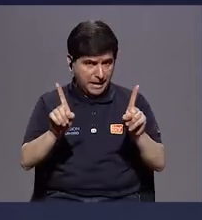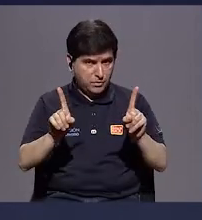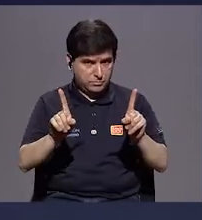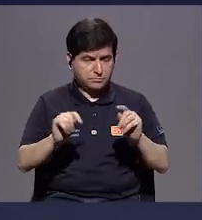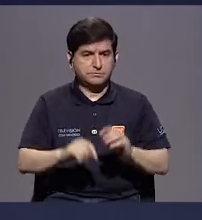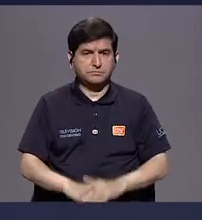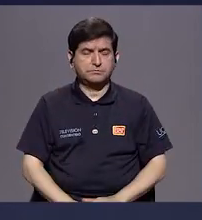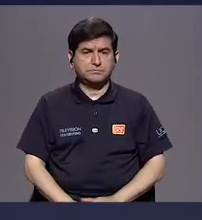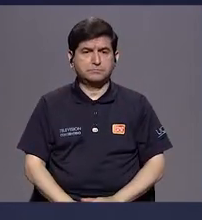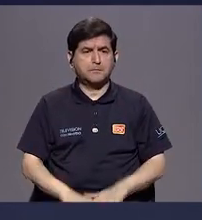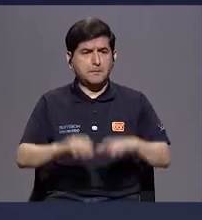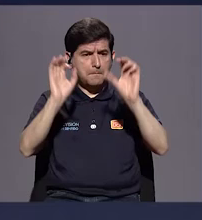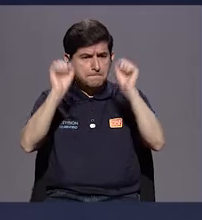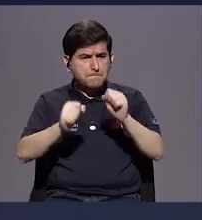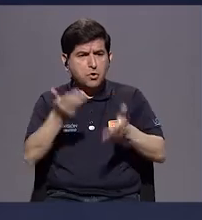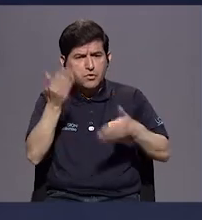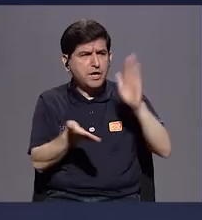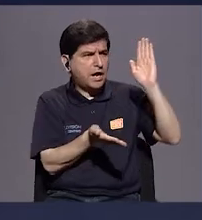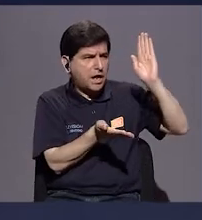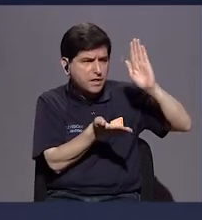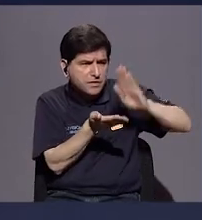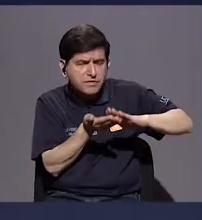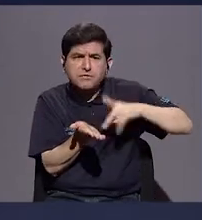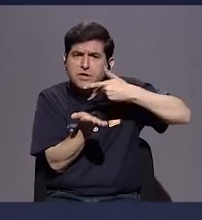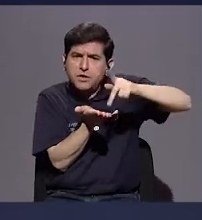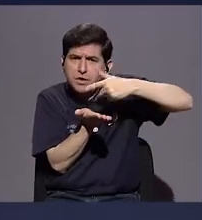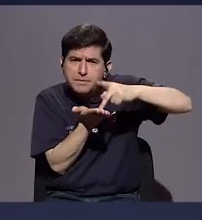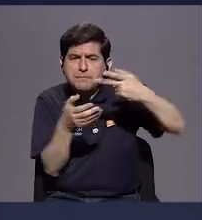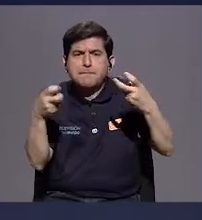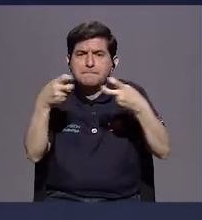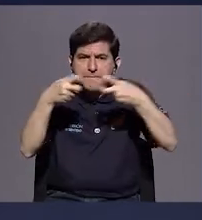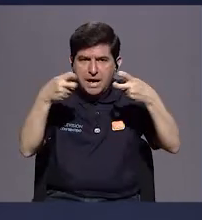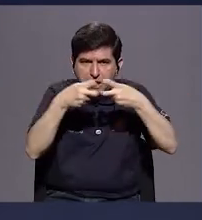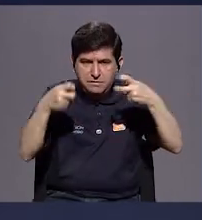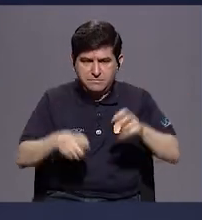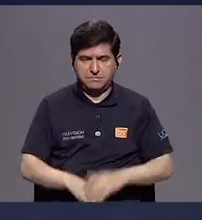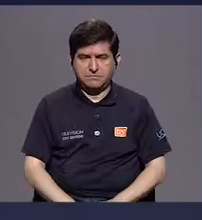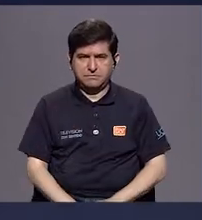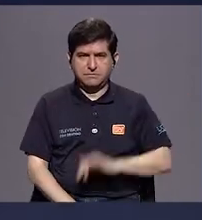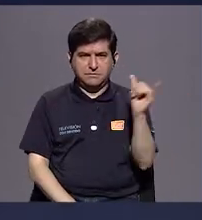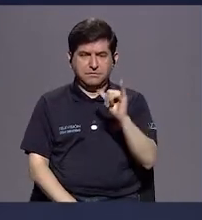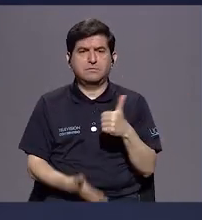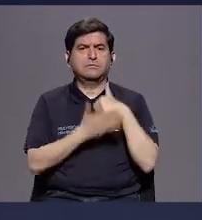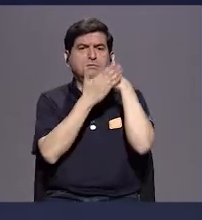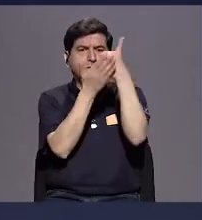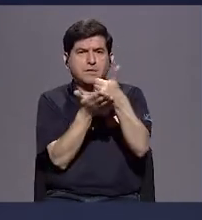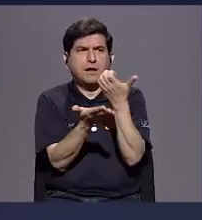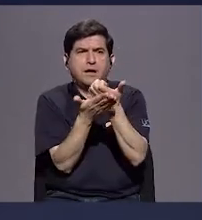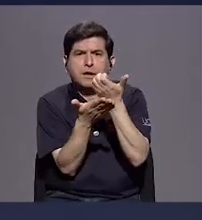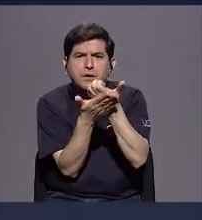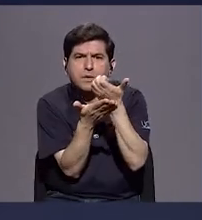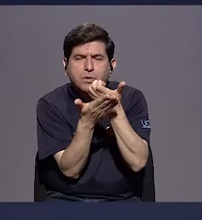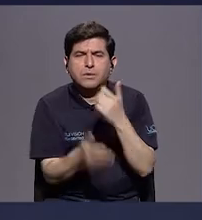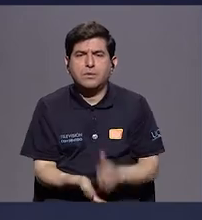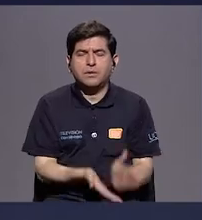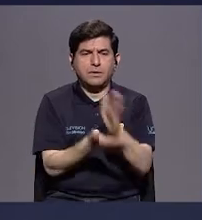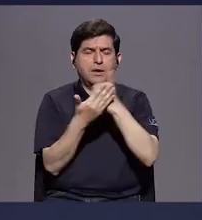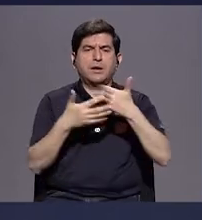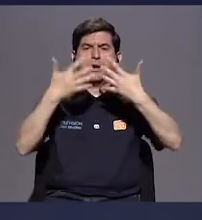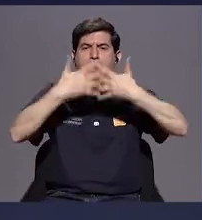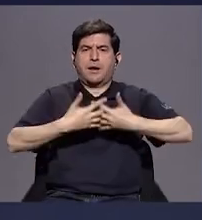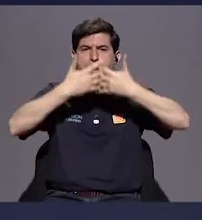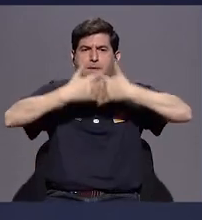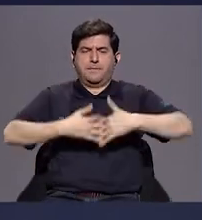Pero eso podría venir a disminuir las tarifas eléctricas y entonces ayuda ahí a la economía en la parte